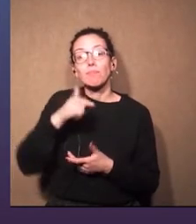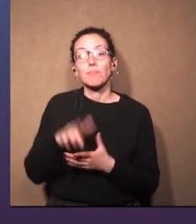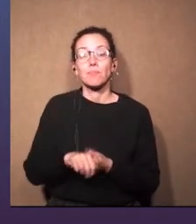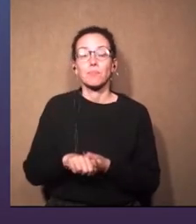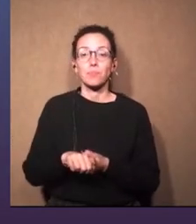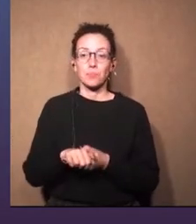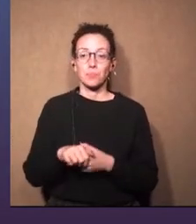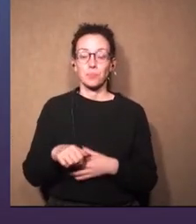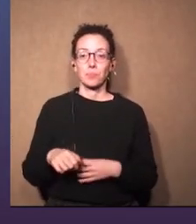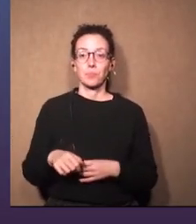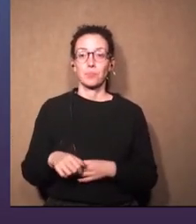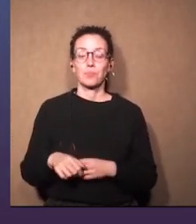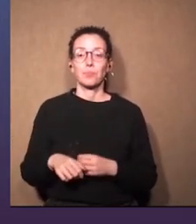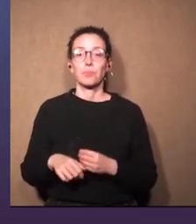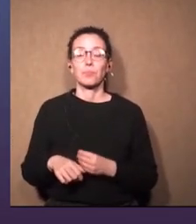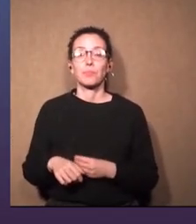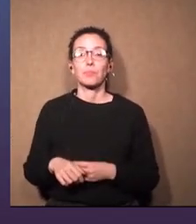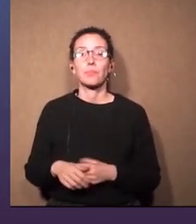Amparo.